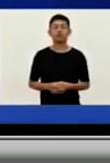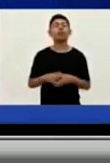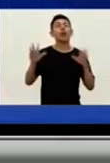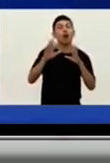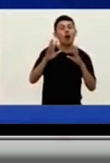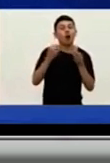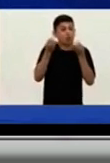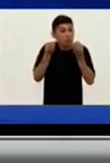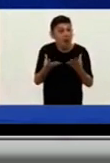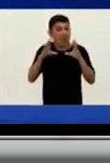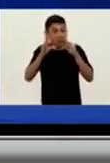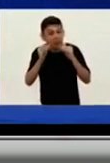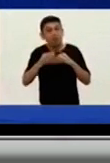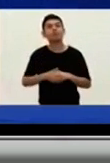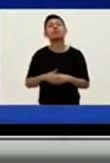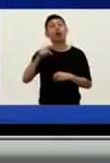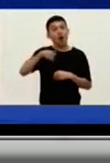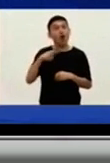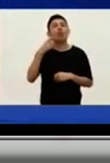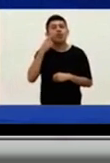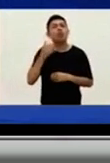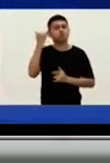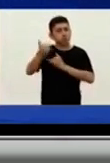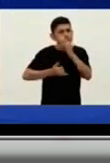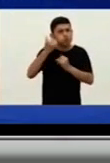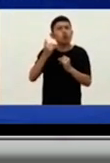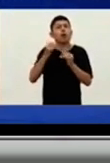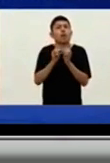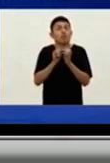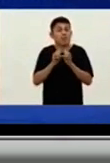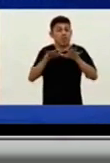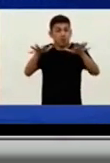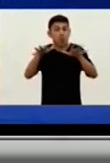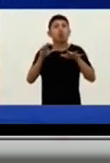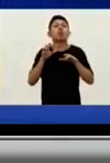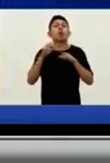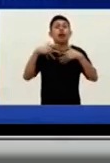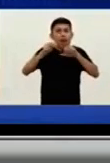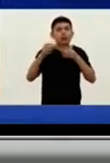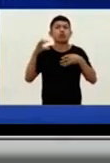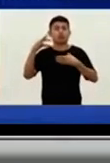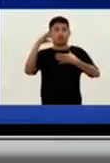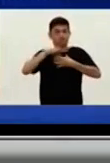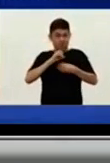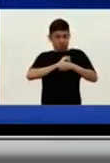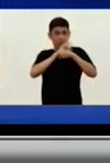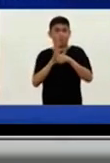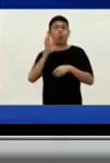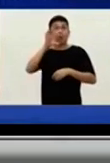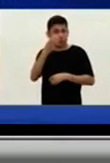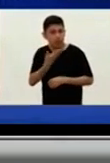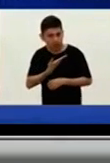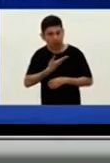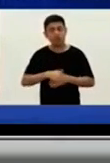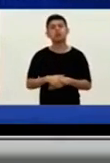Hola, ¿qué tal? Muy buenas noches. Bueno, en el día de hoy vamos a dar un nuevo reporte epidemiológico de los casos de coronavirus en la provincia de